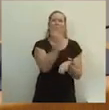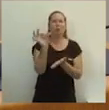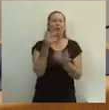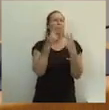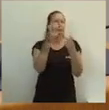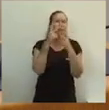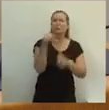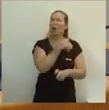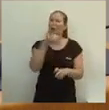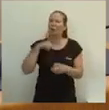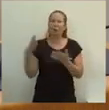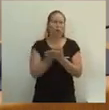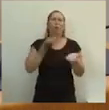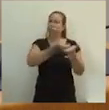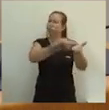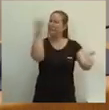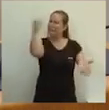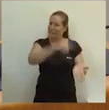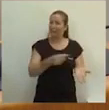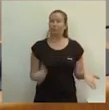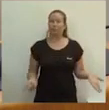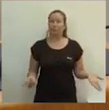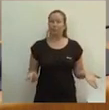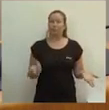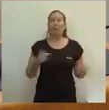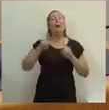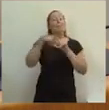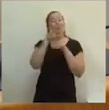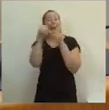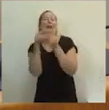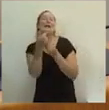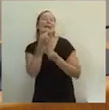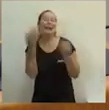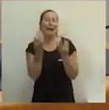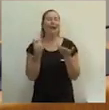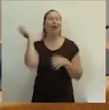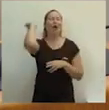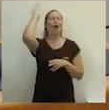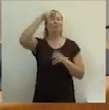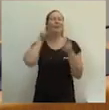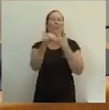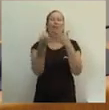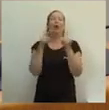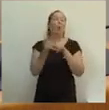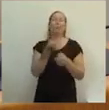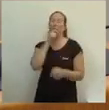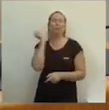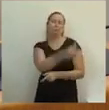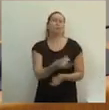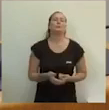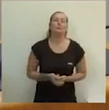de autónomo. Apostilló que la Consellería de Transparencia no sirve para nada.